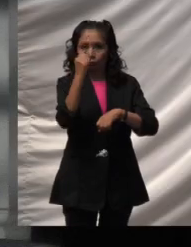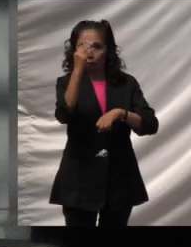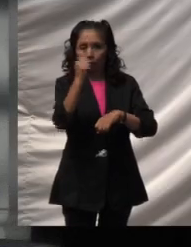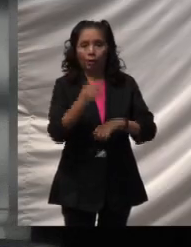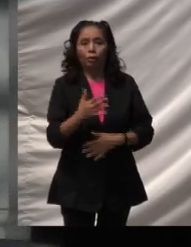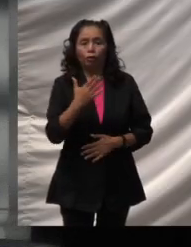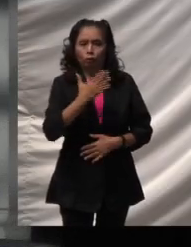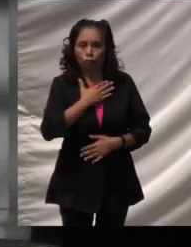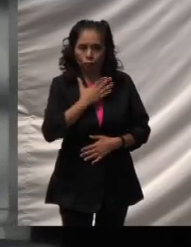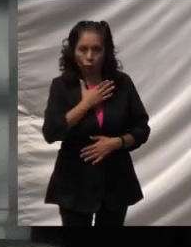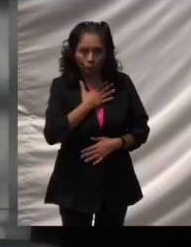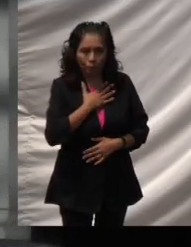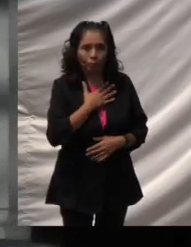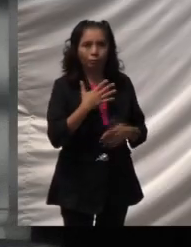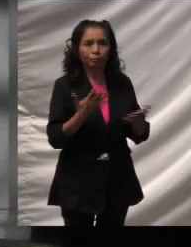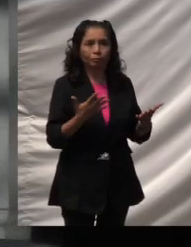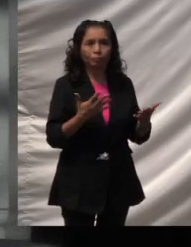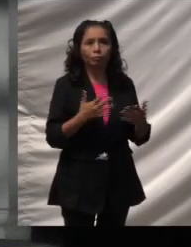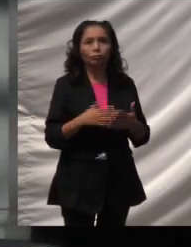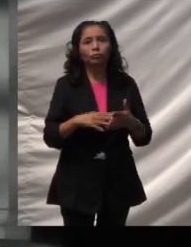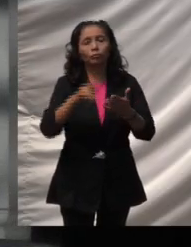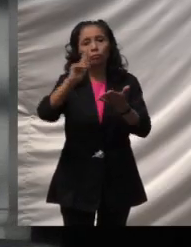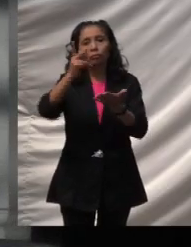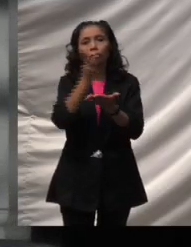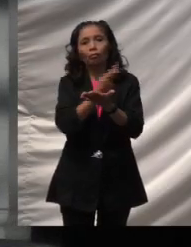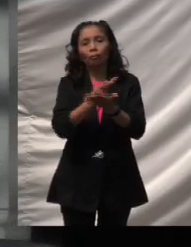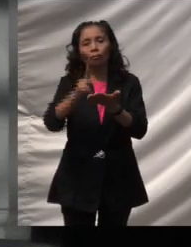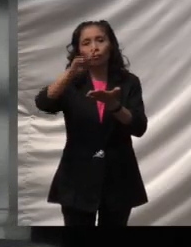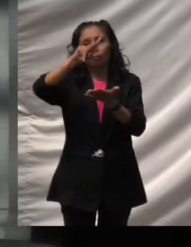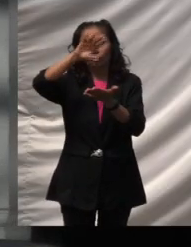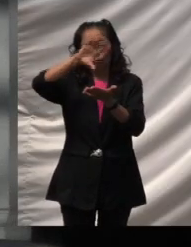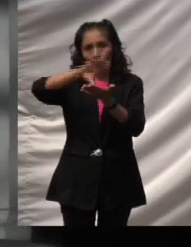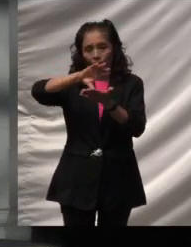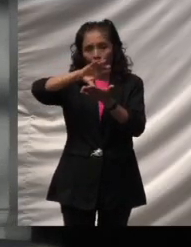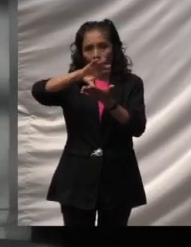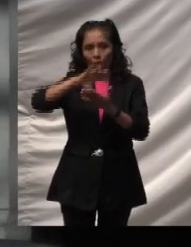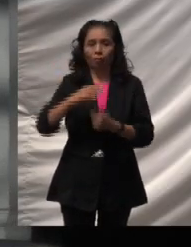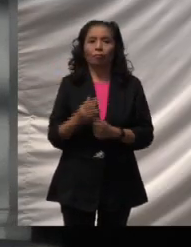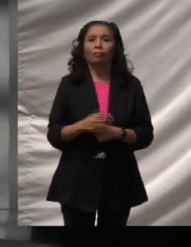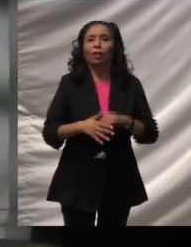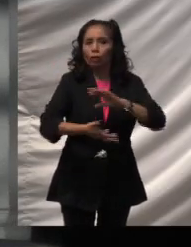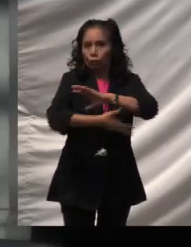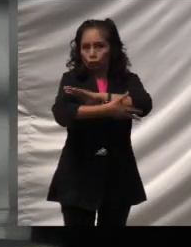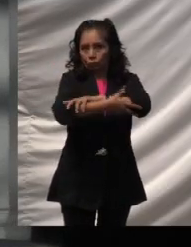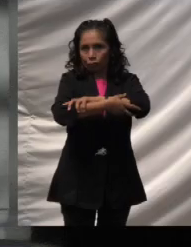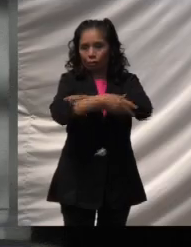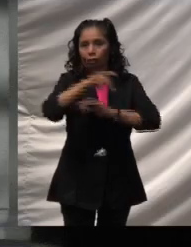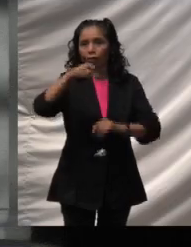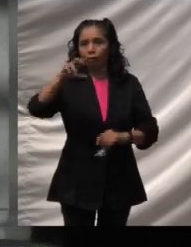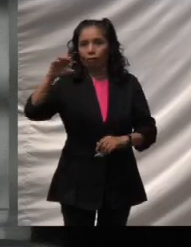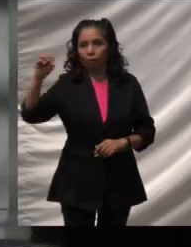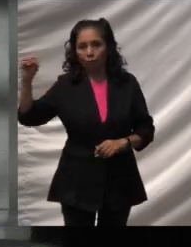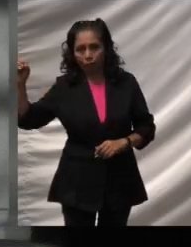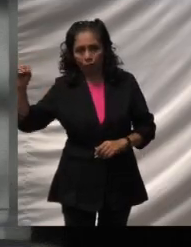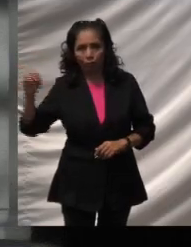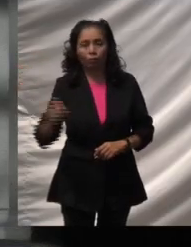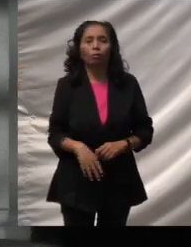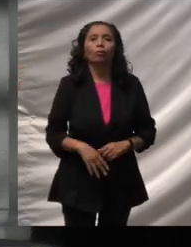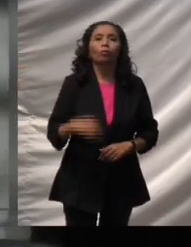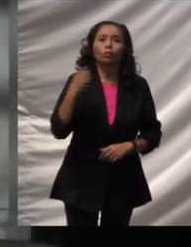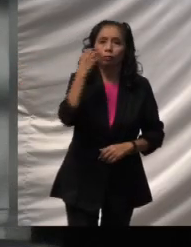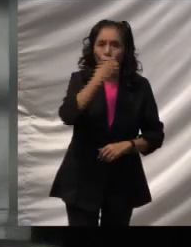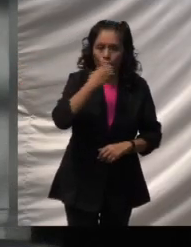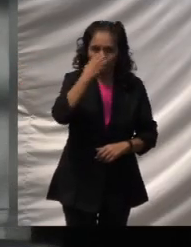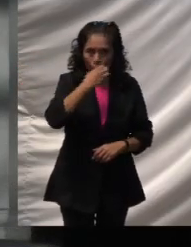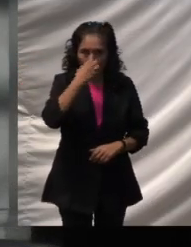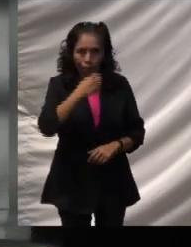Vengo representando Playa del Carmen Solidaridad Quintana Roo. Y vengo de la Escuela Instituto Victoria Moteverde y